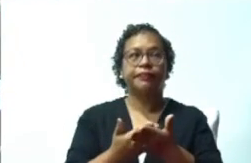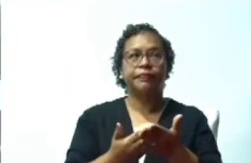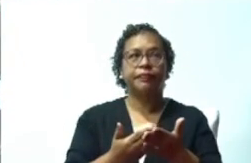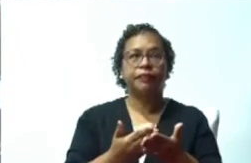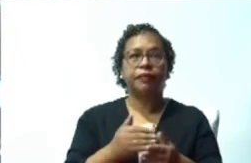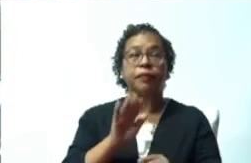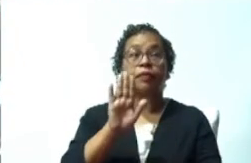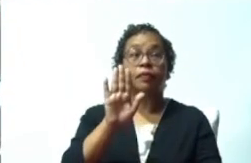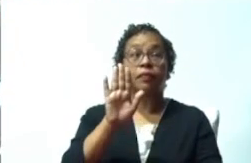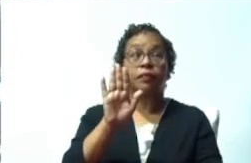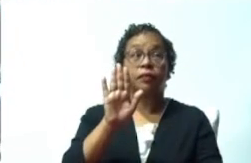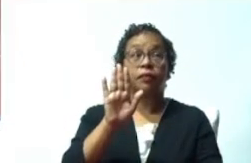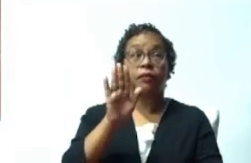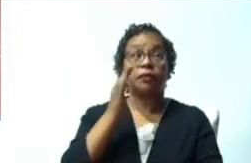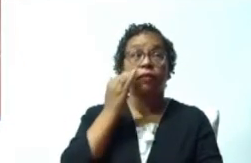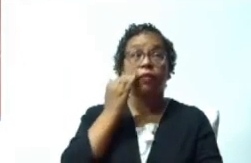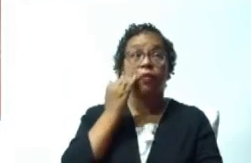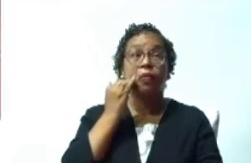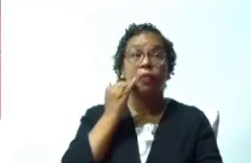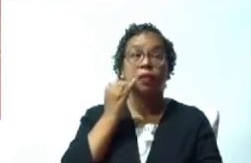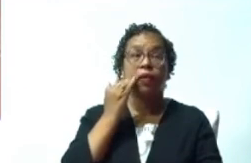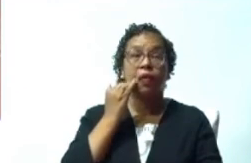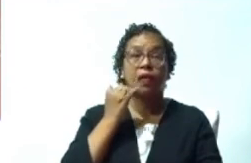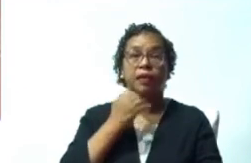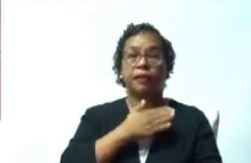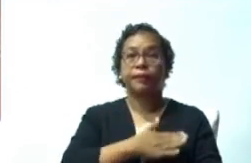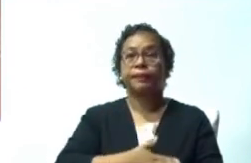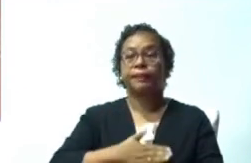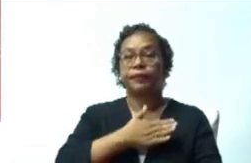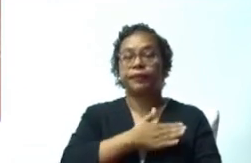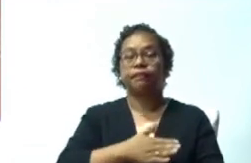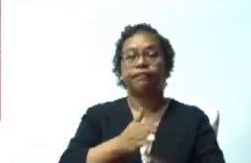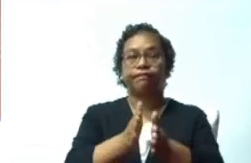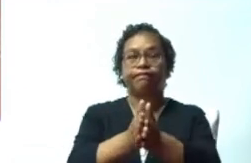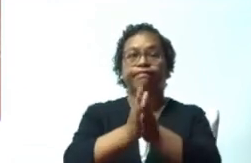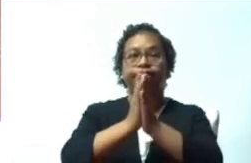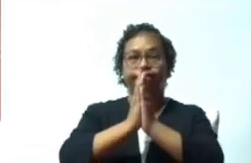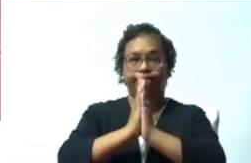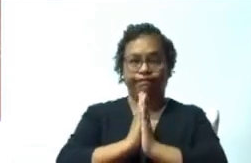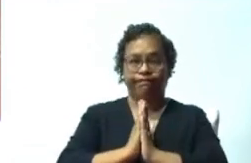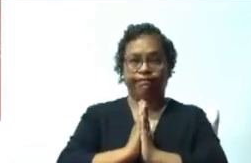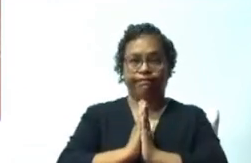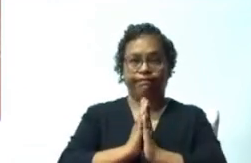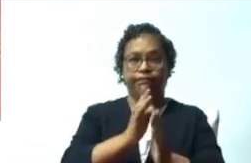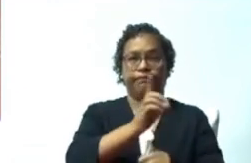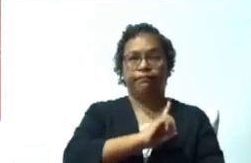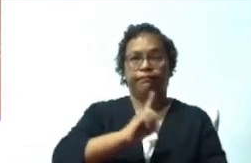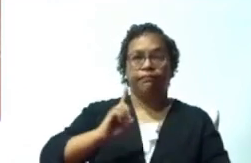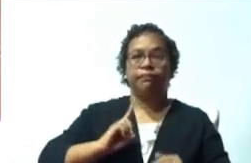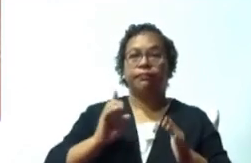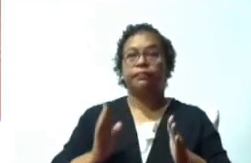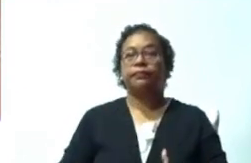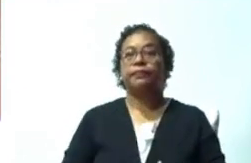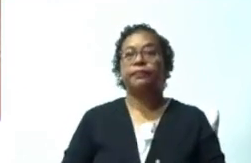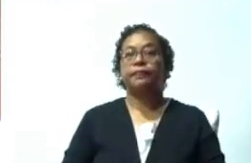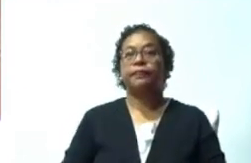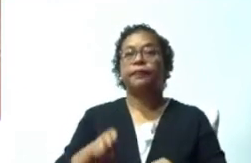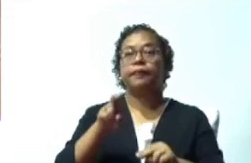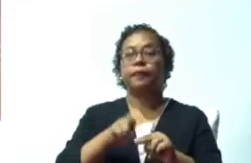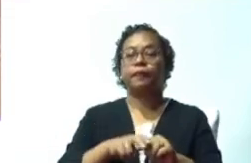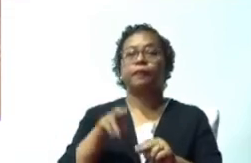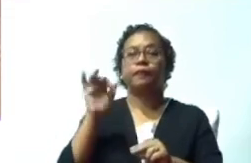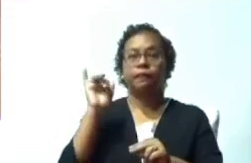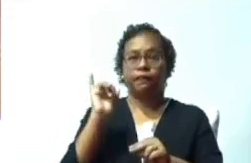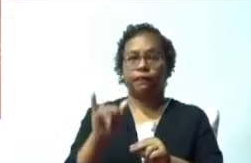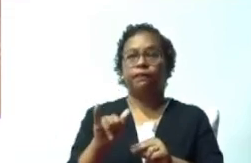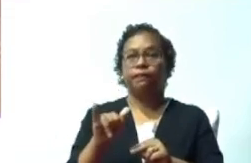Por favor, le pido a los diputados que no salgan para